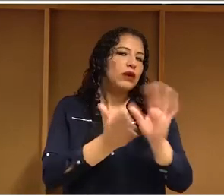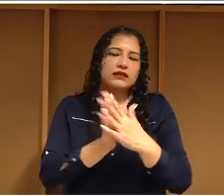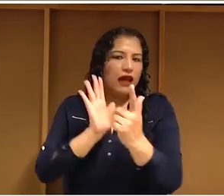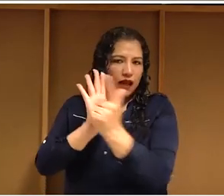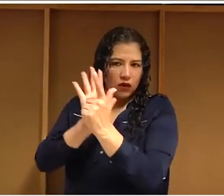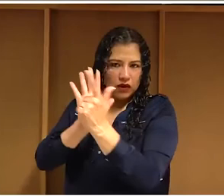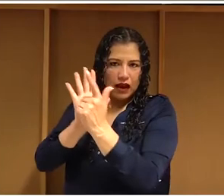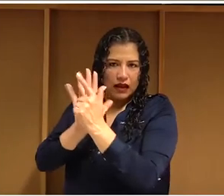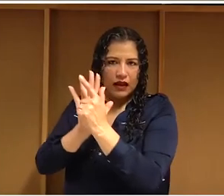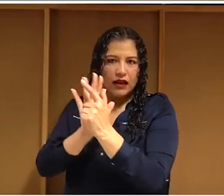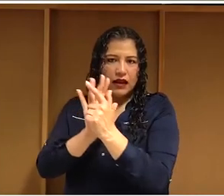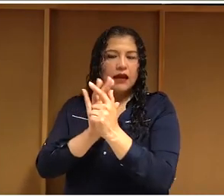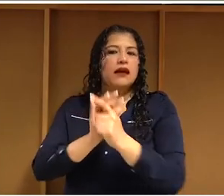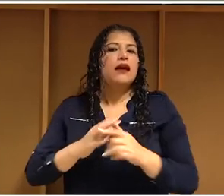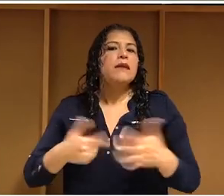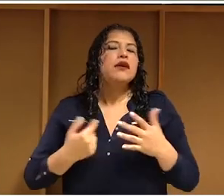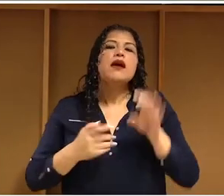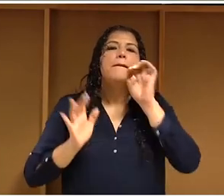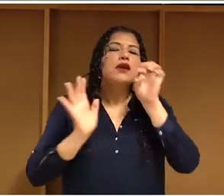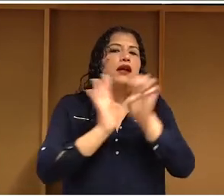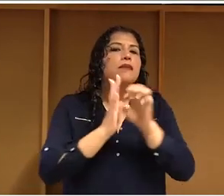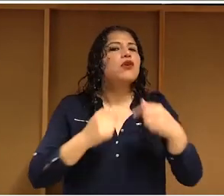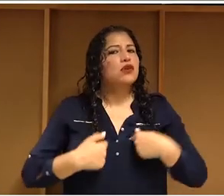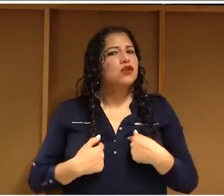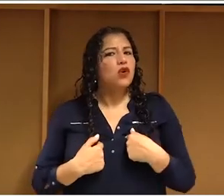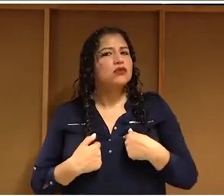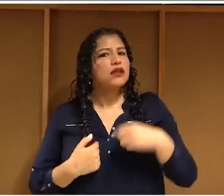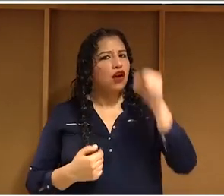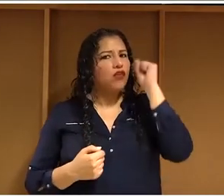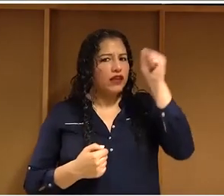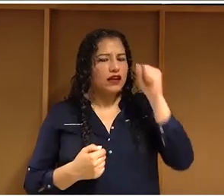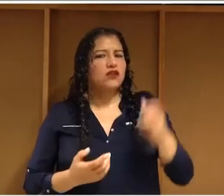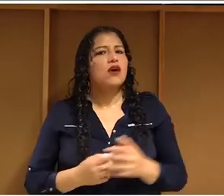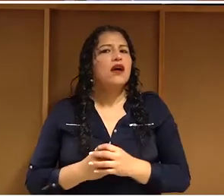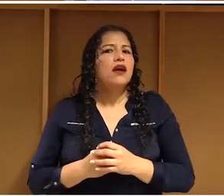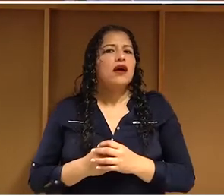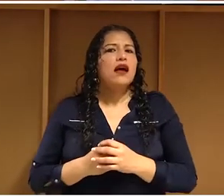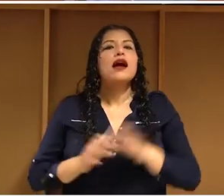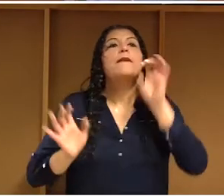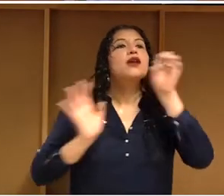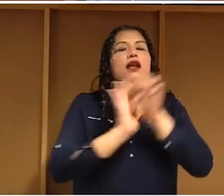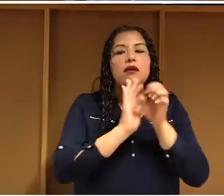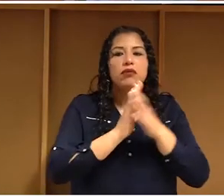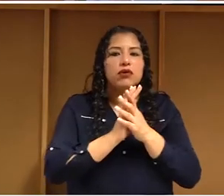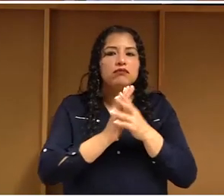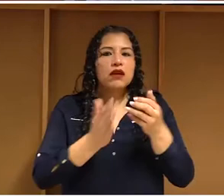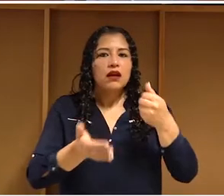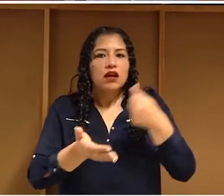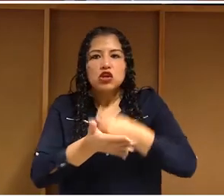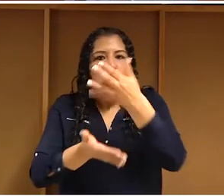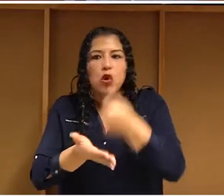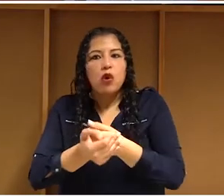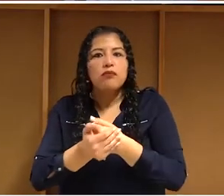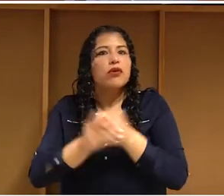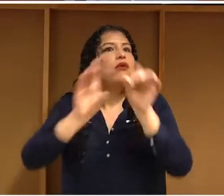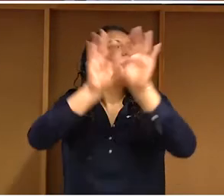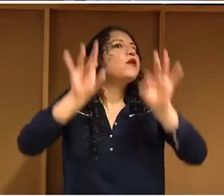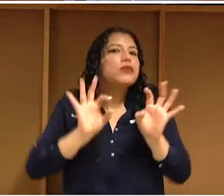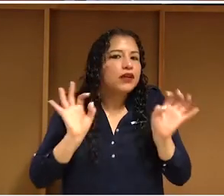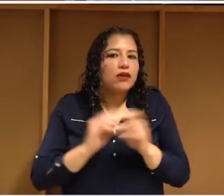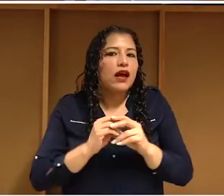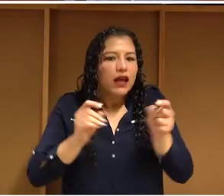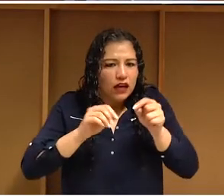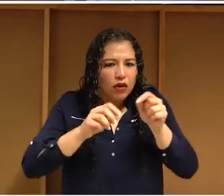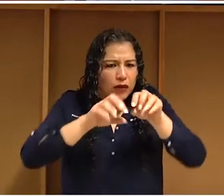reconocido en una serie de pequeñas cosas por ejemplo nosotros tenemos derecho a desarmar un aparato para ver cómo funciona para aprender